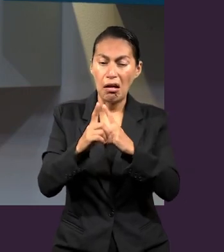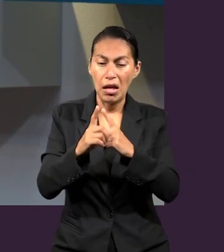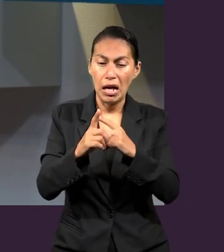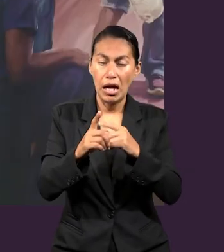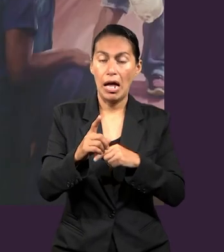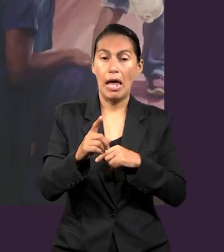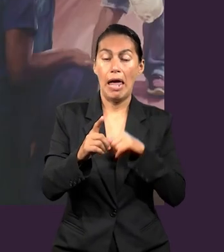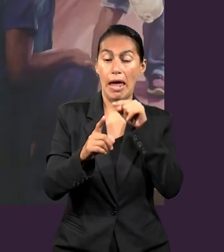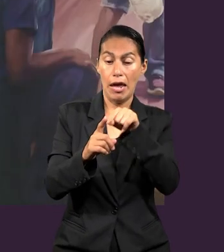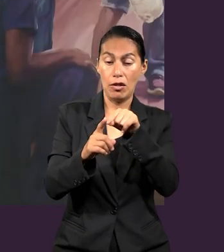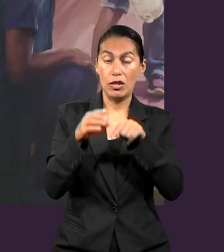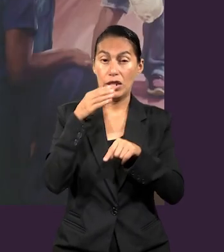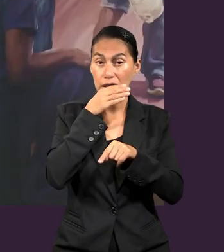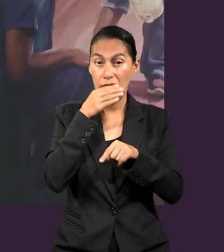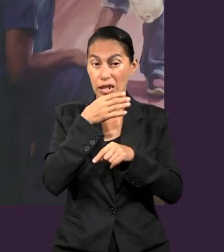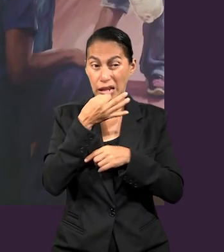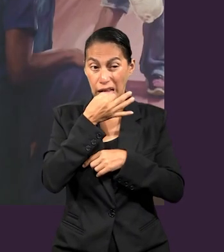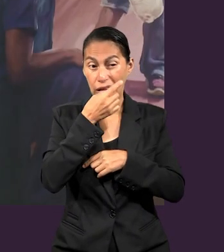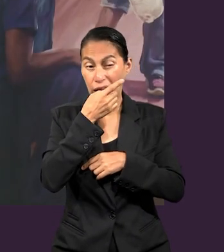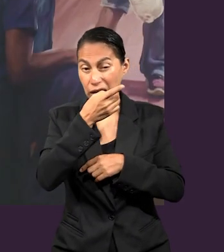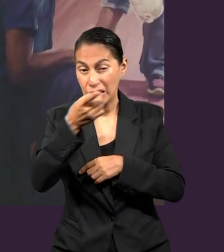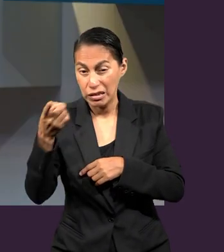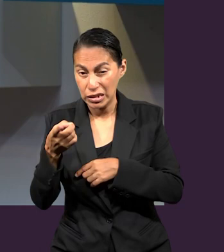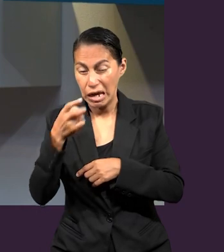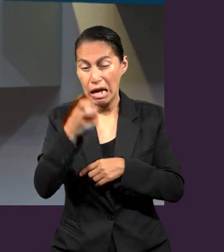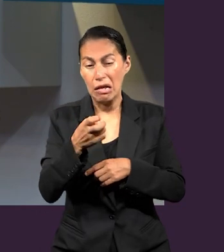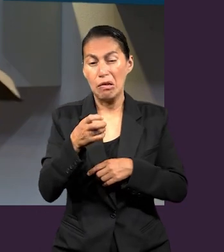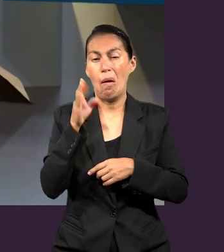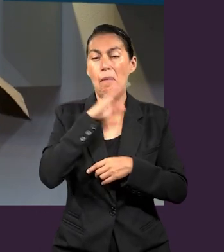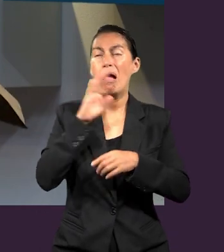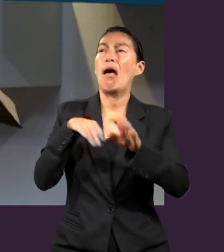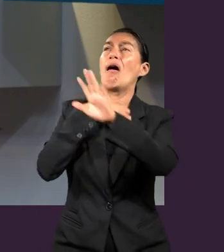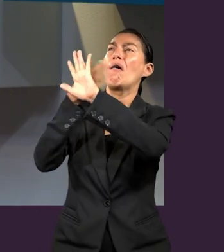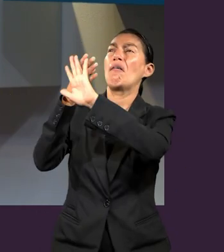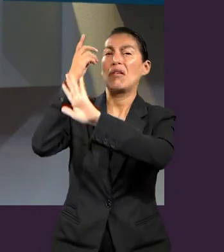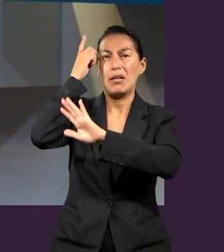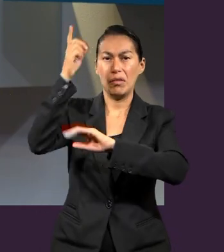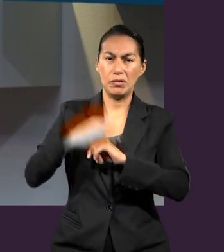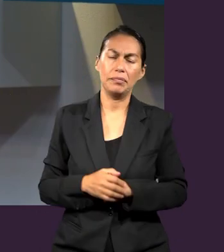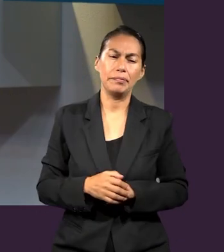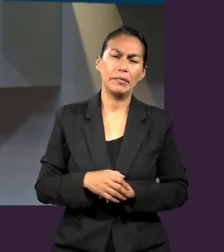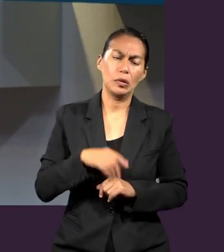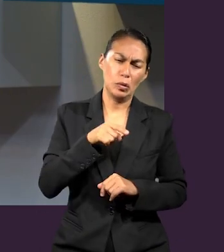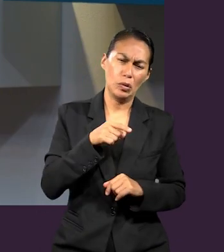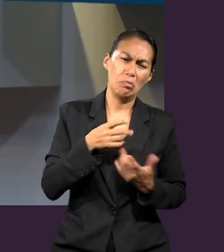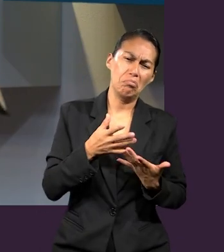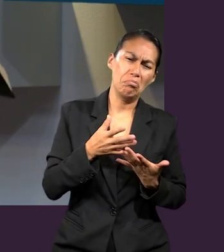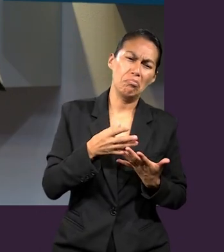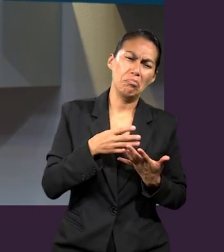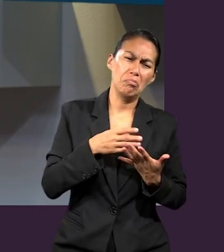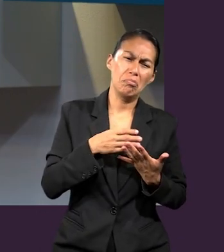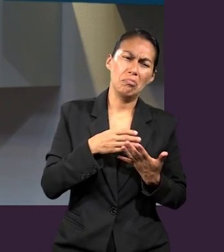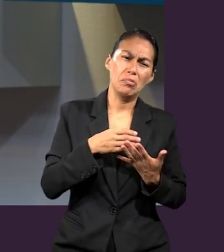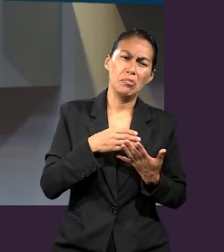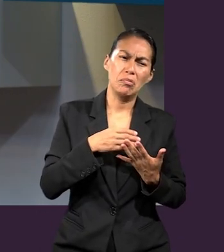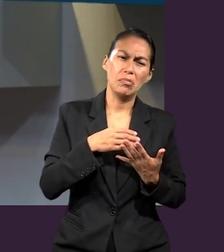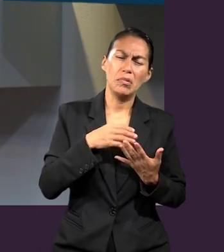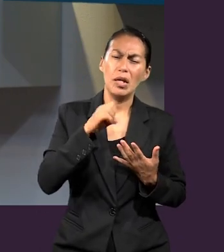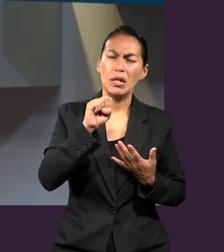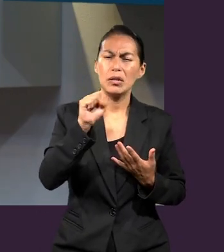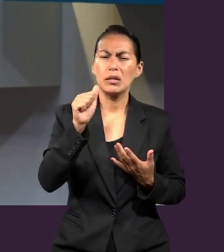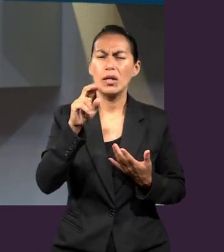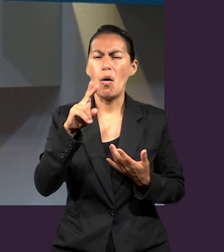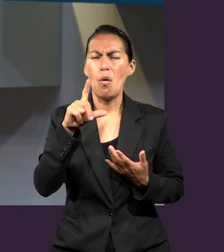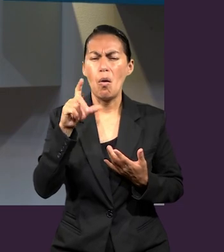decían era blasfemia. Entonces, en su búsqueda de esto, en su persecución, él se encuentra